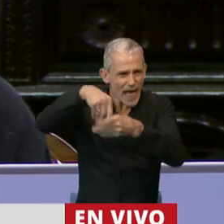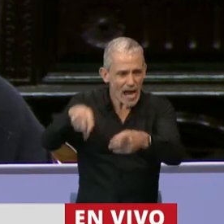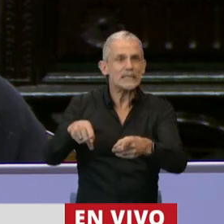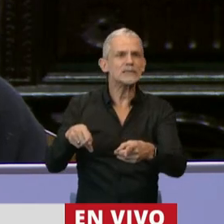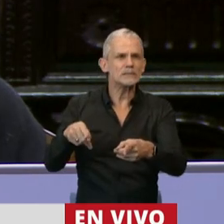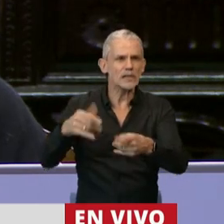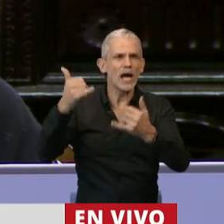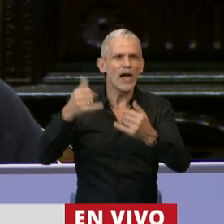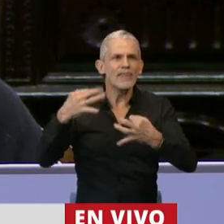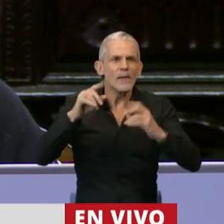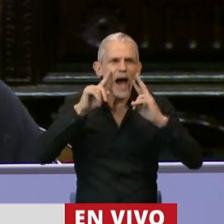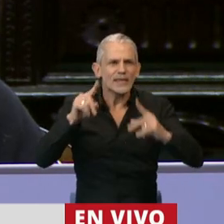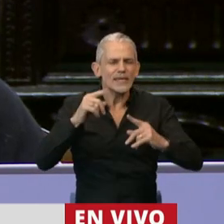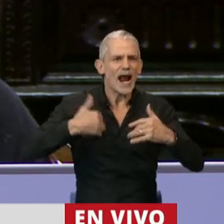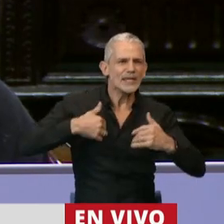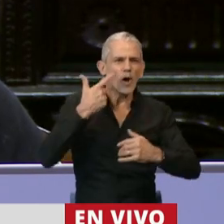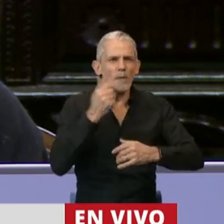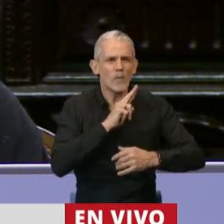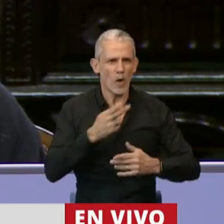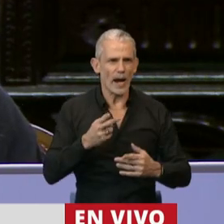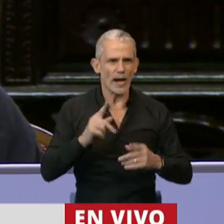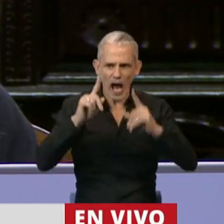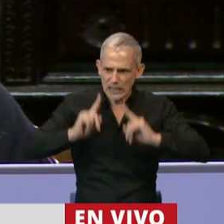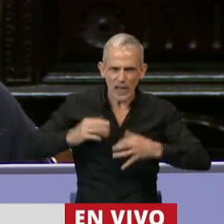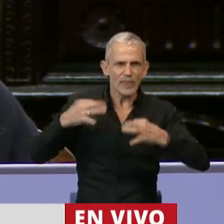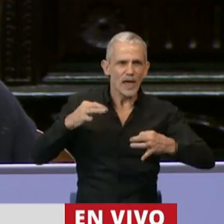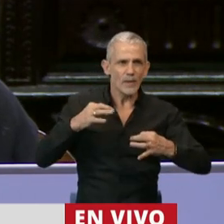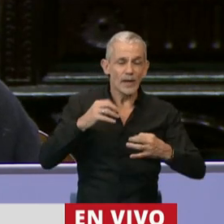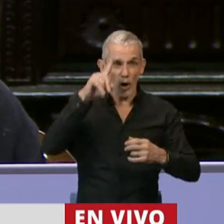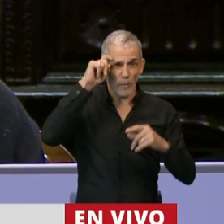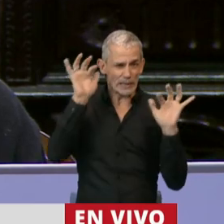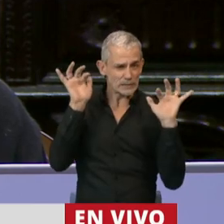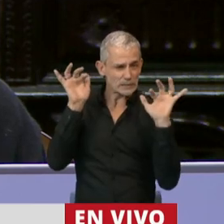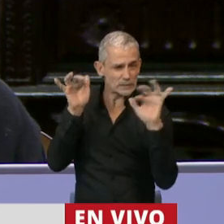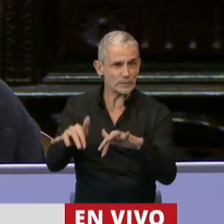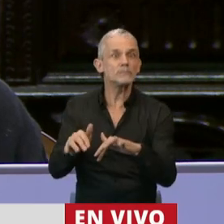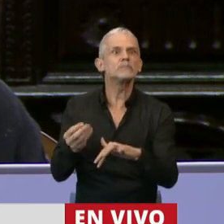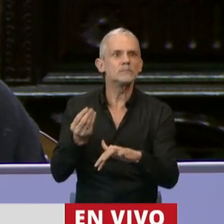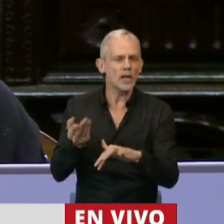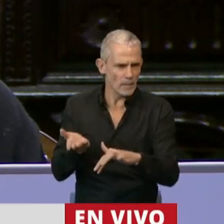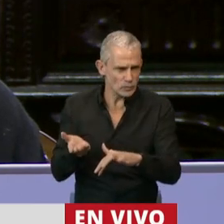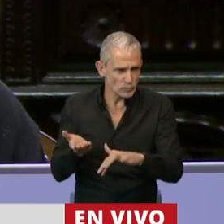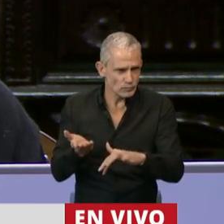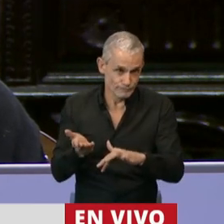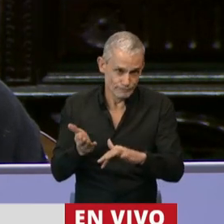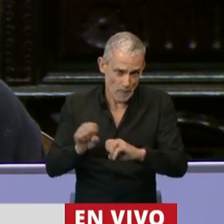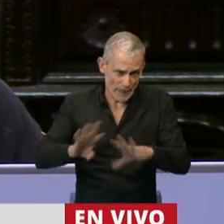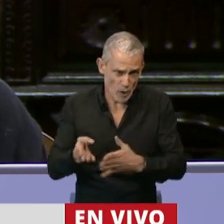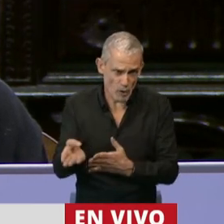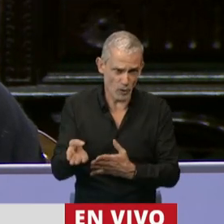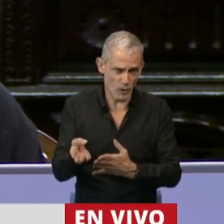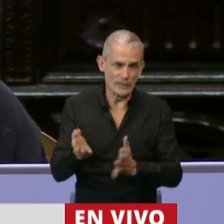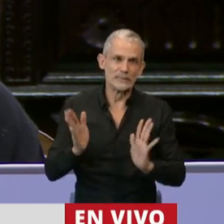que tienen que atender a argentinas y argentinos que si esos hospitales se abarrotan de gente va a ser muy compleja la situación